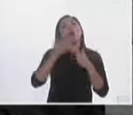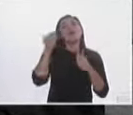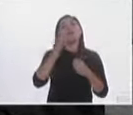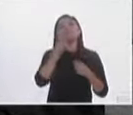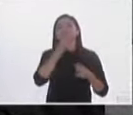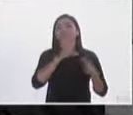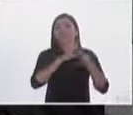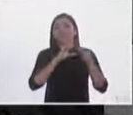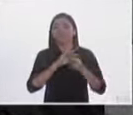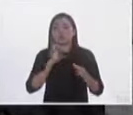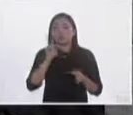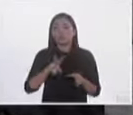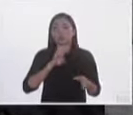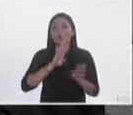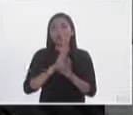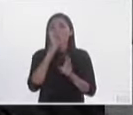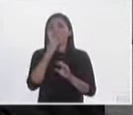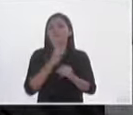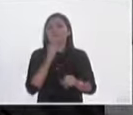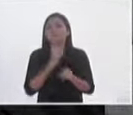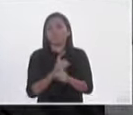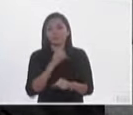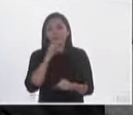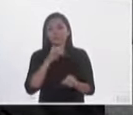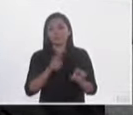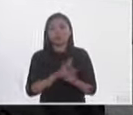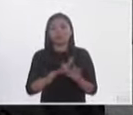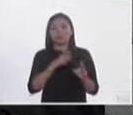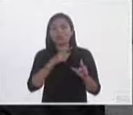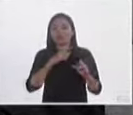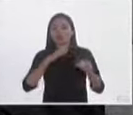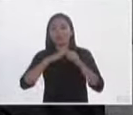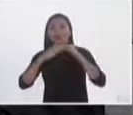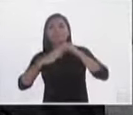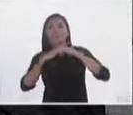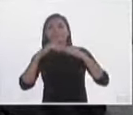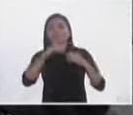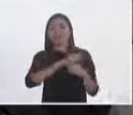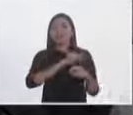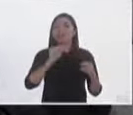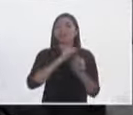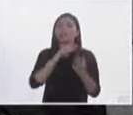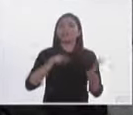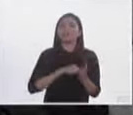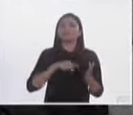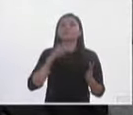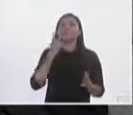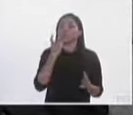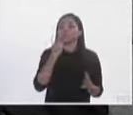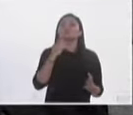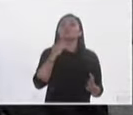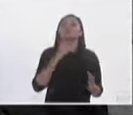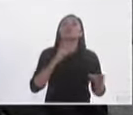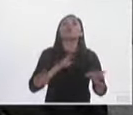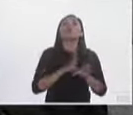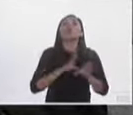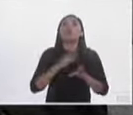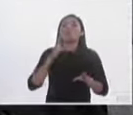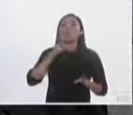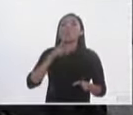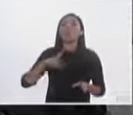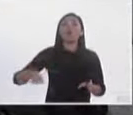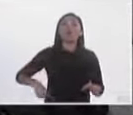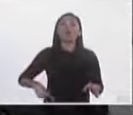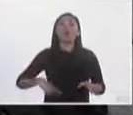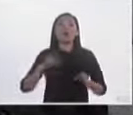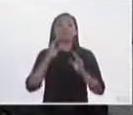son una oportunidad para una competencia externa de los partidos políticos. Esto no te va a producir mejores gobernantes en forma automática,